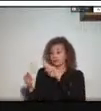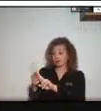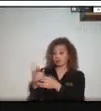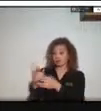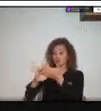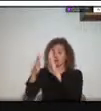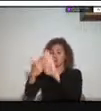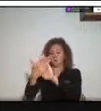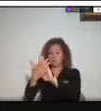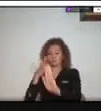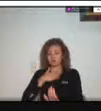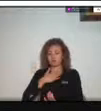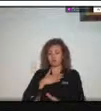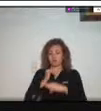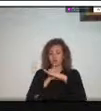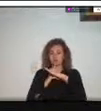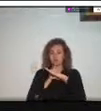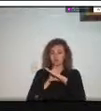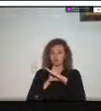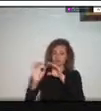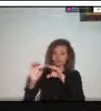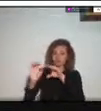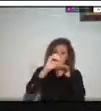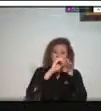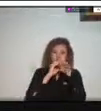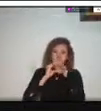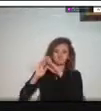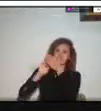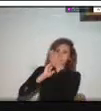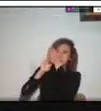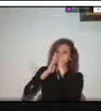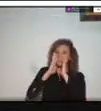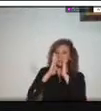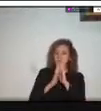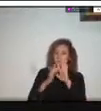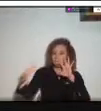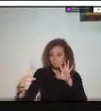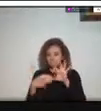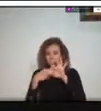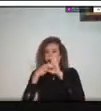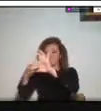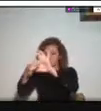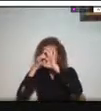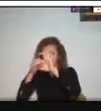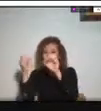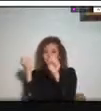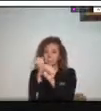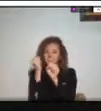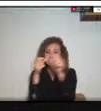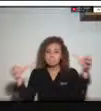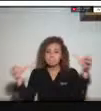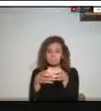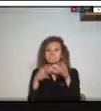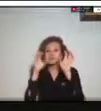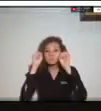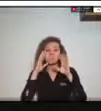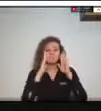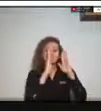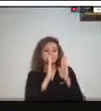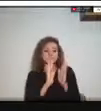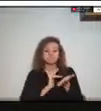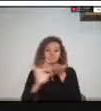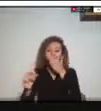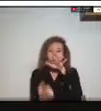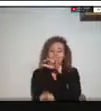con estos organismos nosotros hemos logrado atender emergencias y emergencias